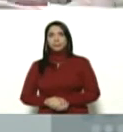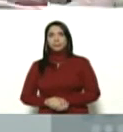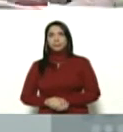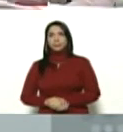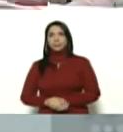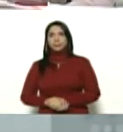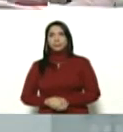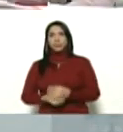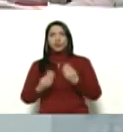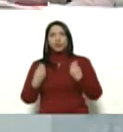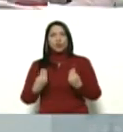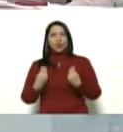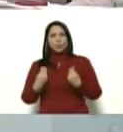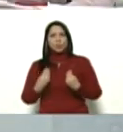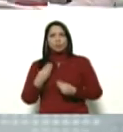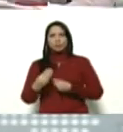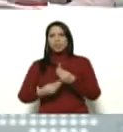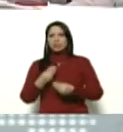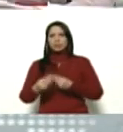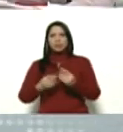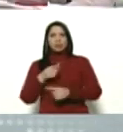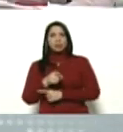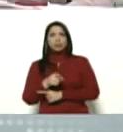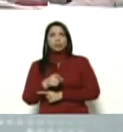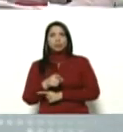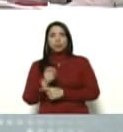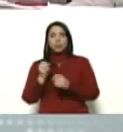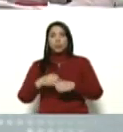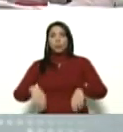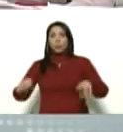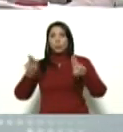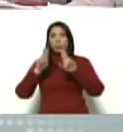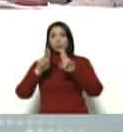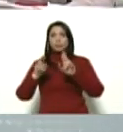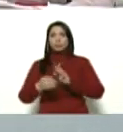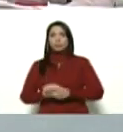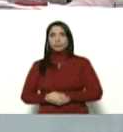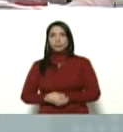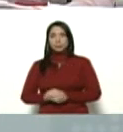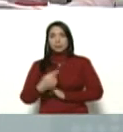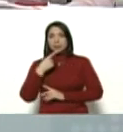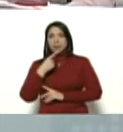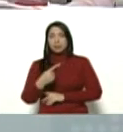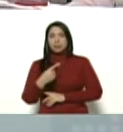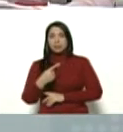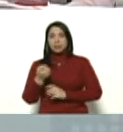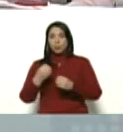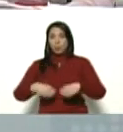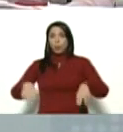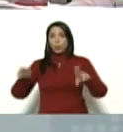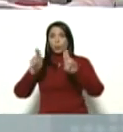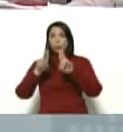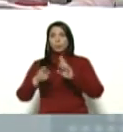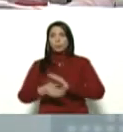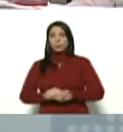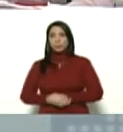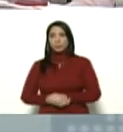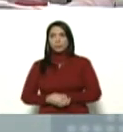¿cómo va a ser esto? Naciones Unidas recomienda a la Organización Mundial de la Salud